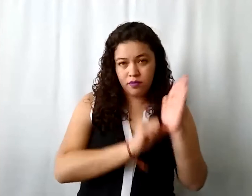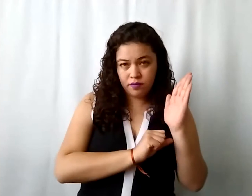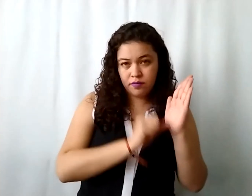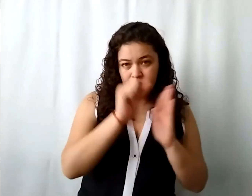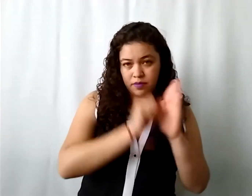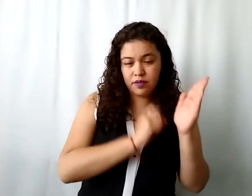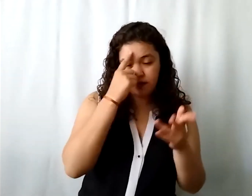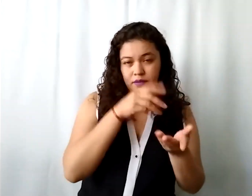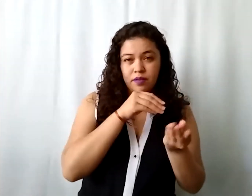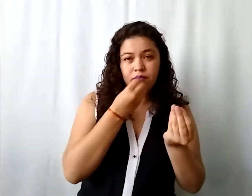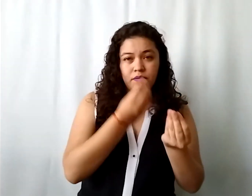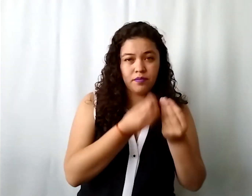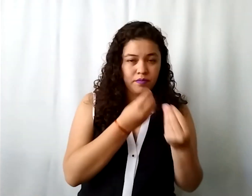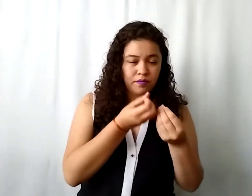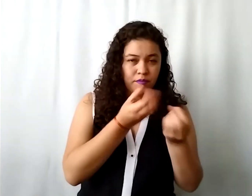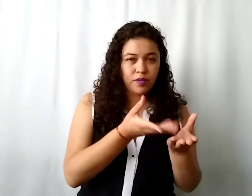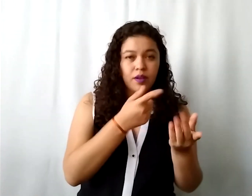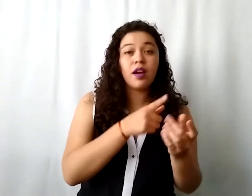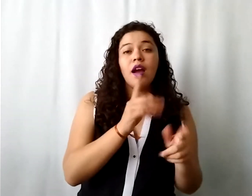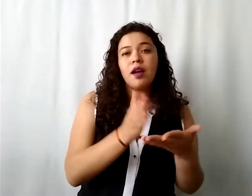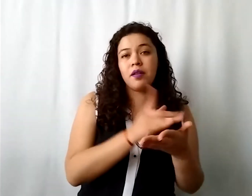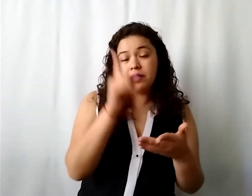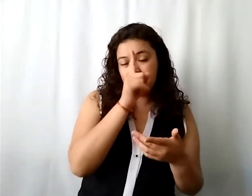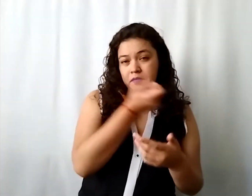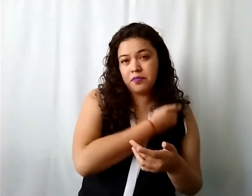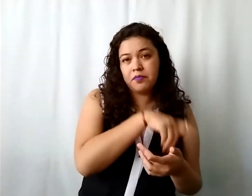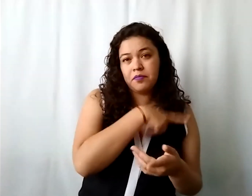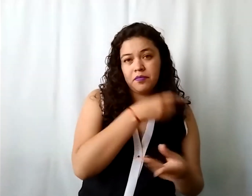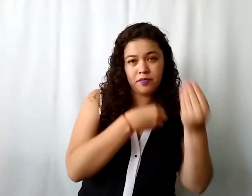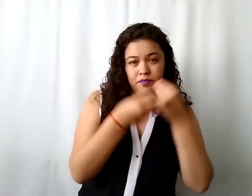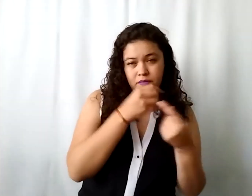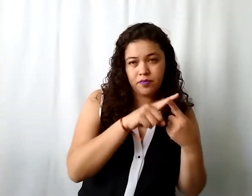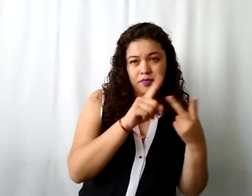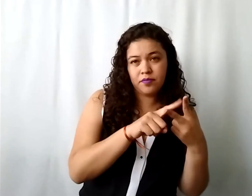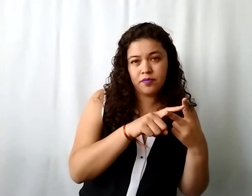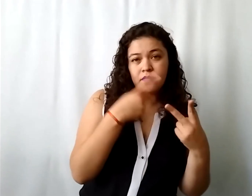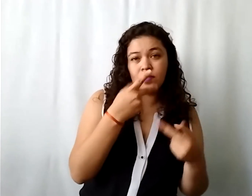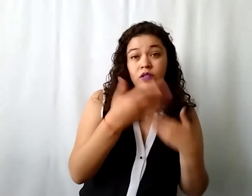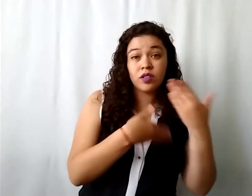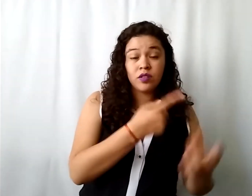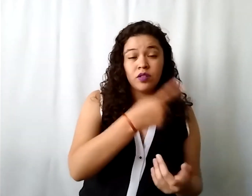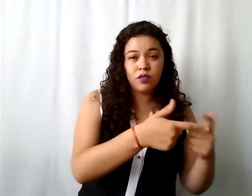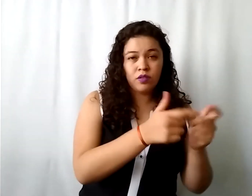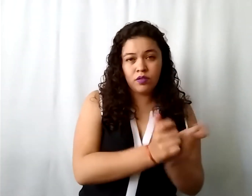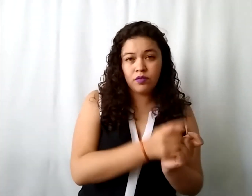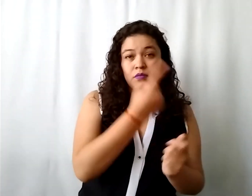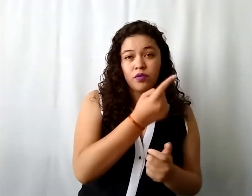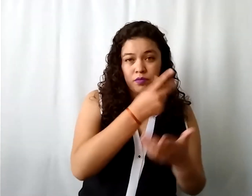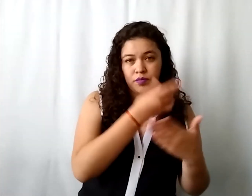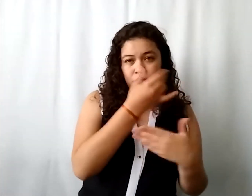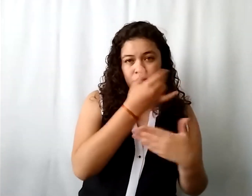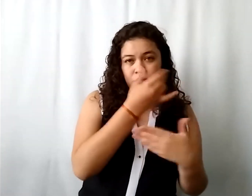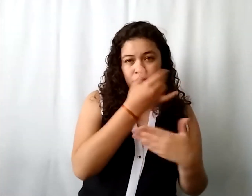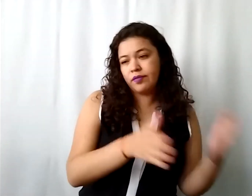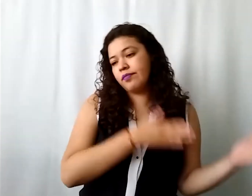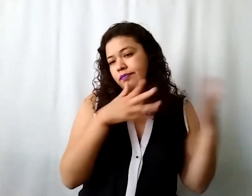más la asesoría para una sana alimentación dos servicios para una población en un proyecto en el centro